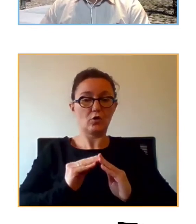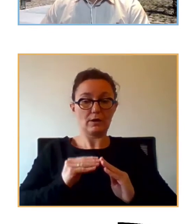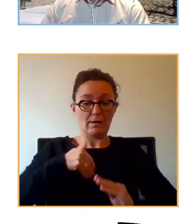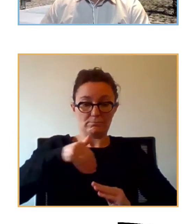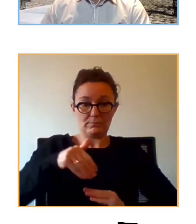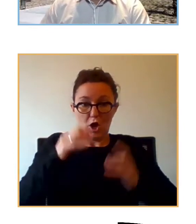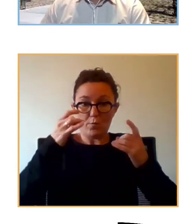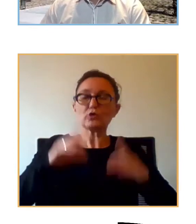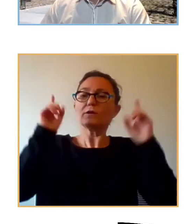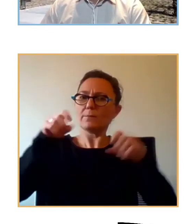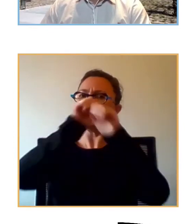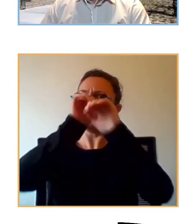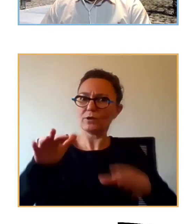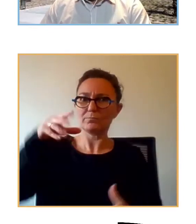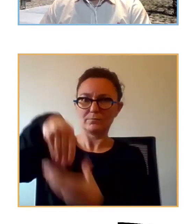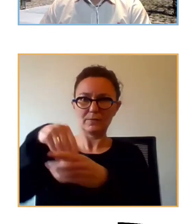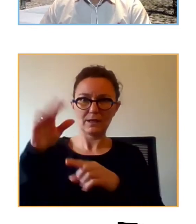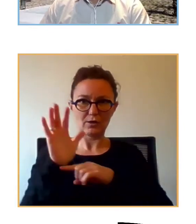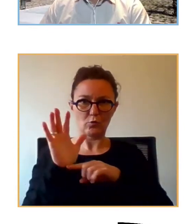través de INJUVE también en este sentido